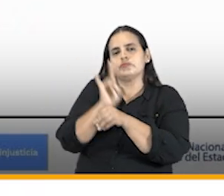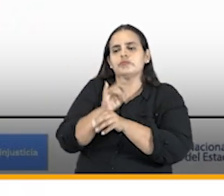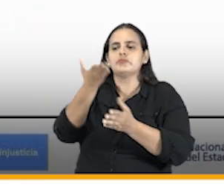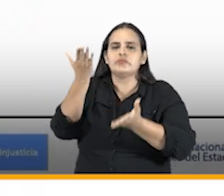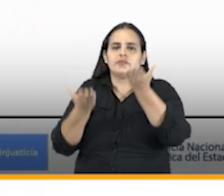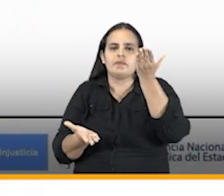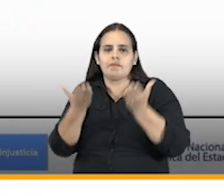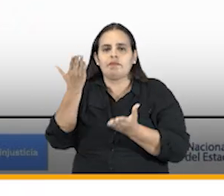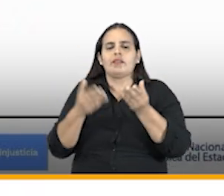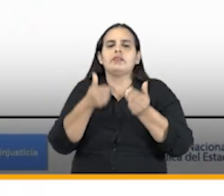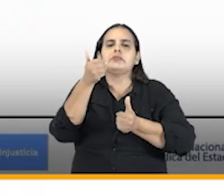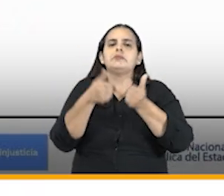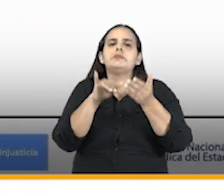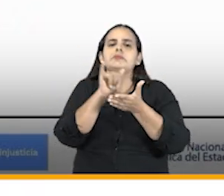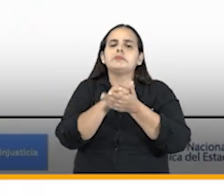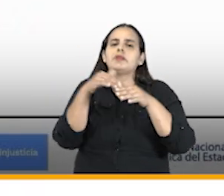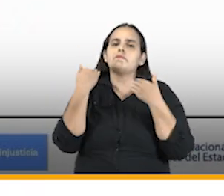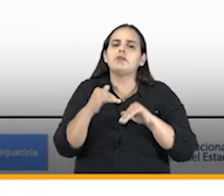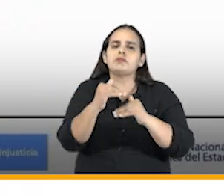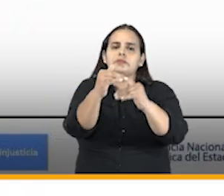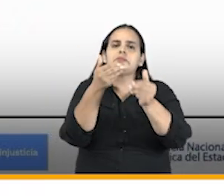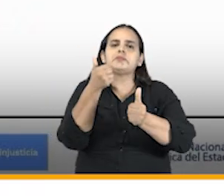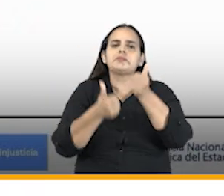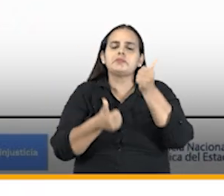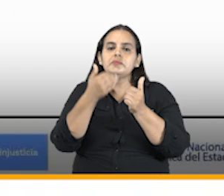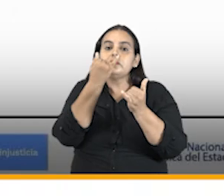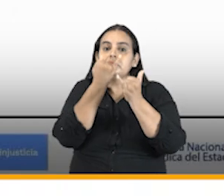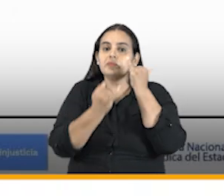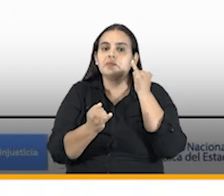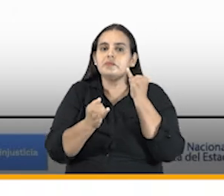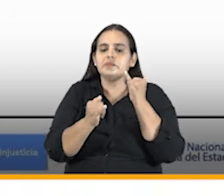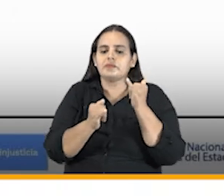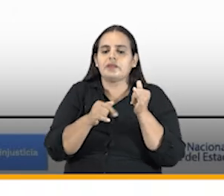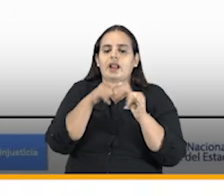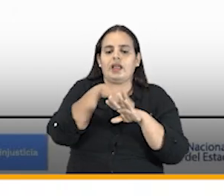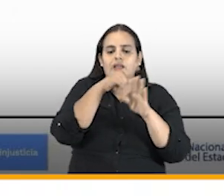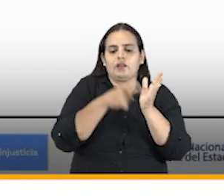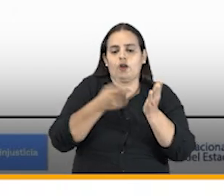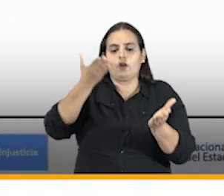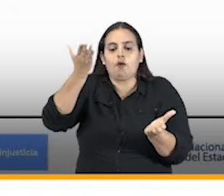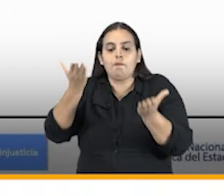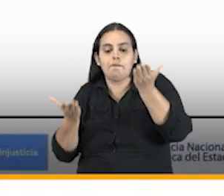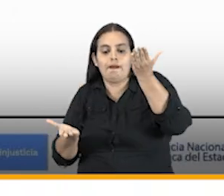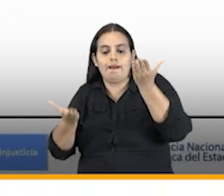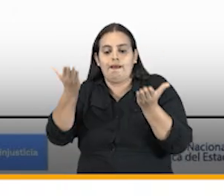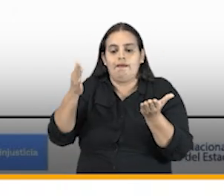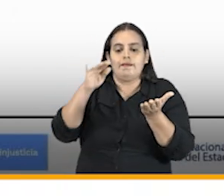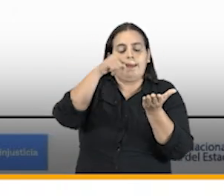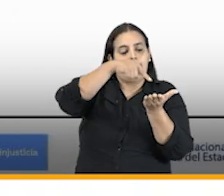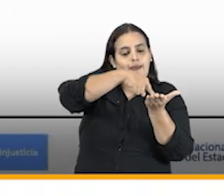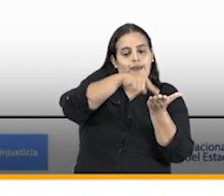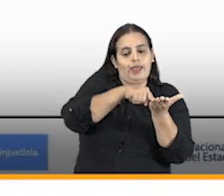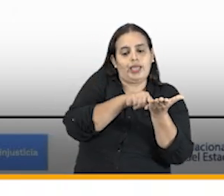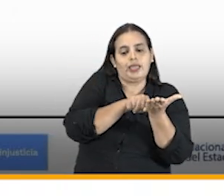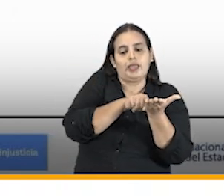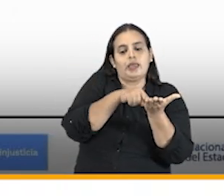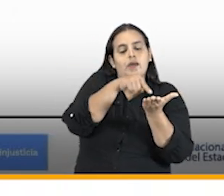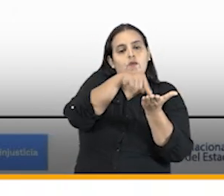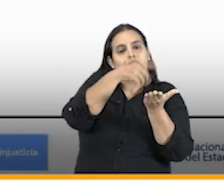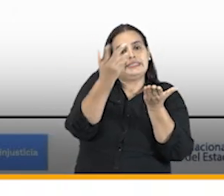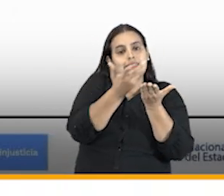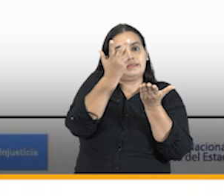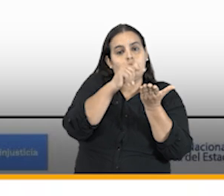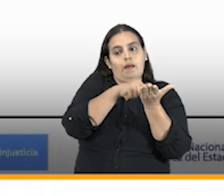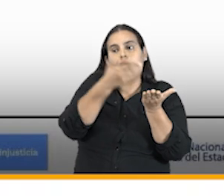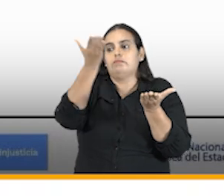comparación de cuál es el estado un proceso si está activo terminado en el ICOG y lo comparamos contra cuál es su estado en el